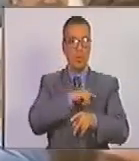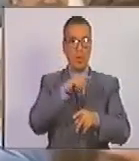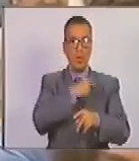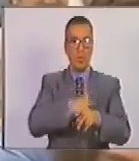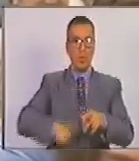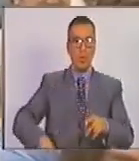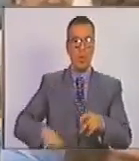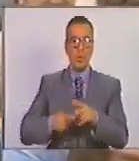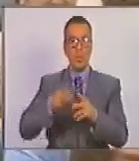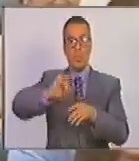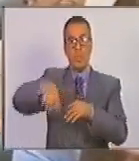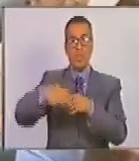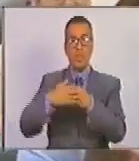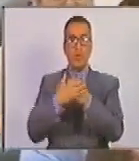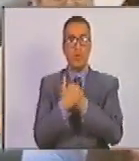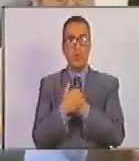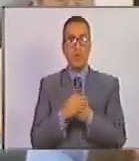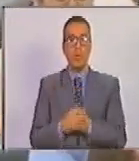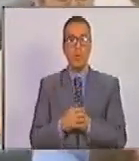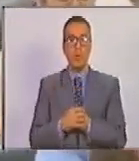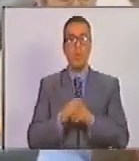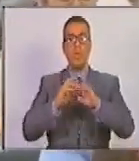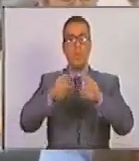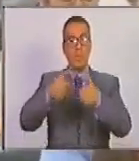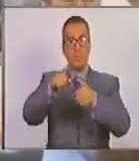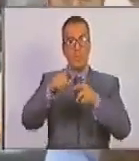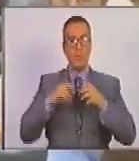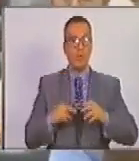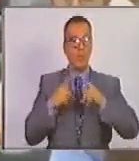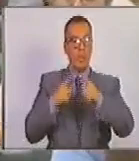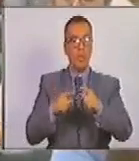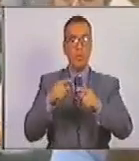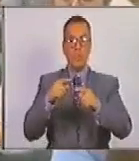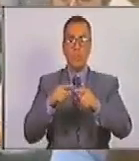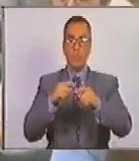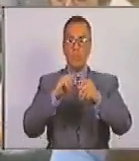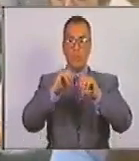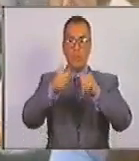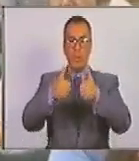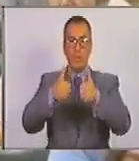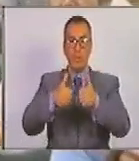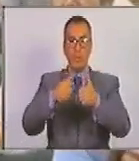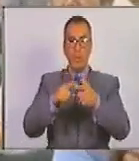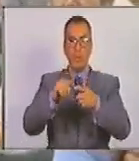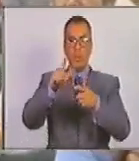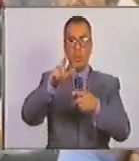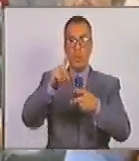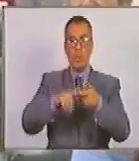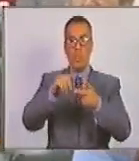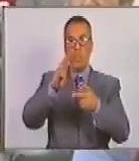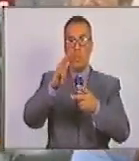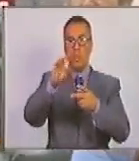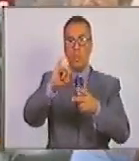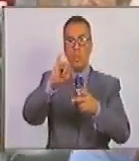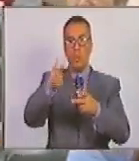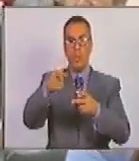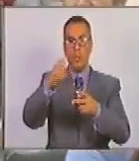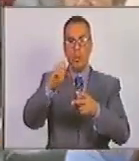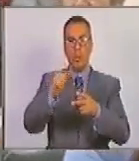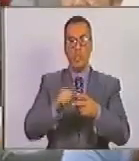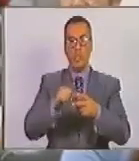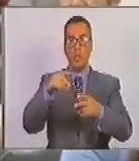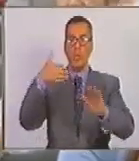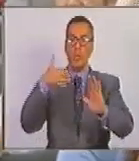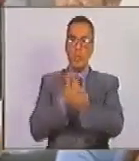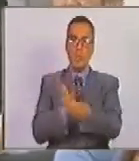Jorge Rodríguez. Y comienzo de esta manera porque vamos a hablar de Rolilala Dalibunga. Rolilala, que